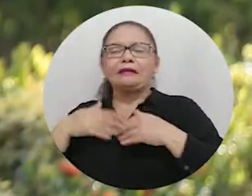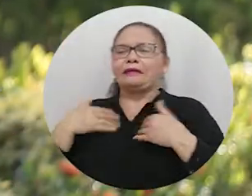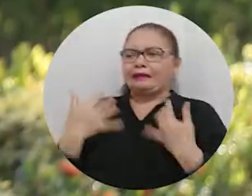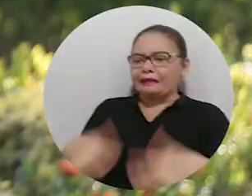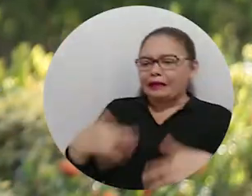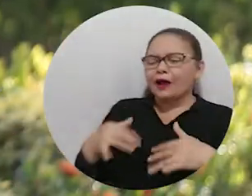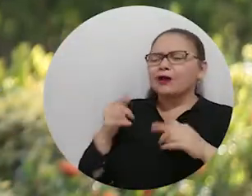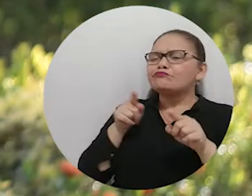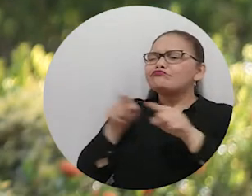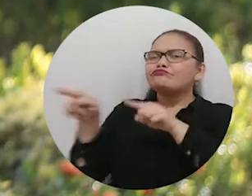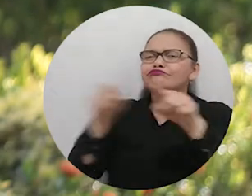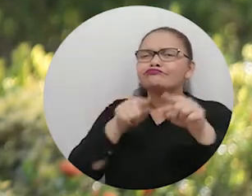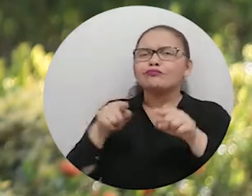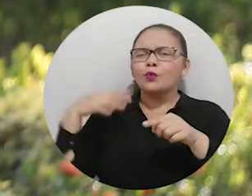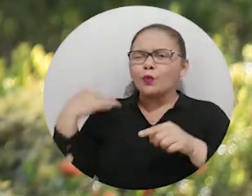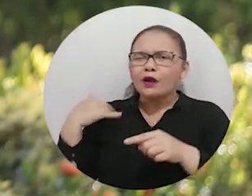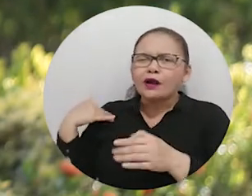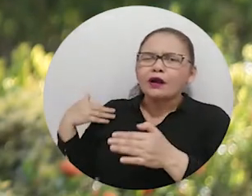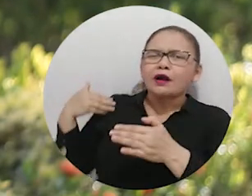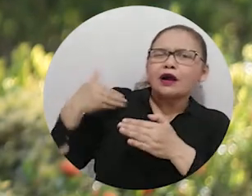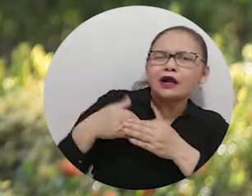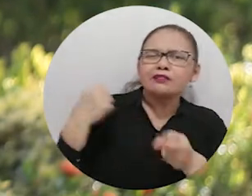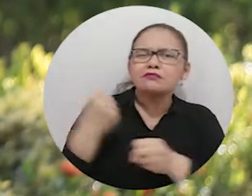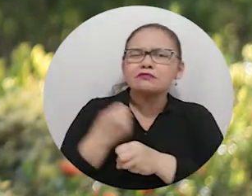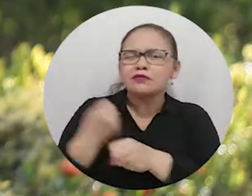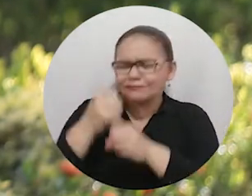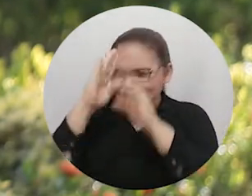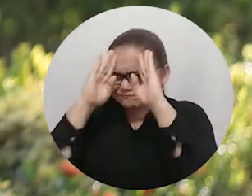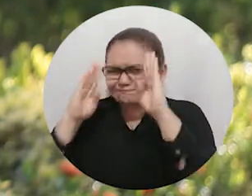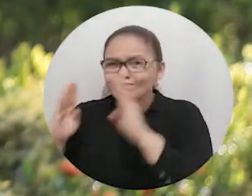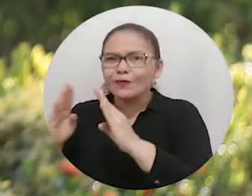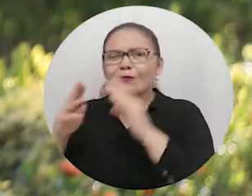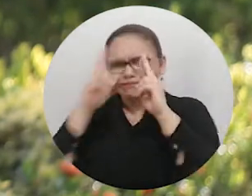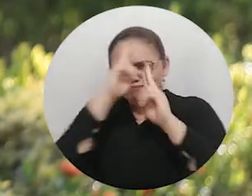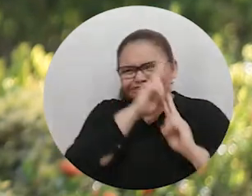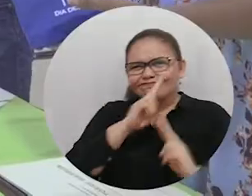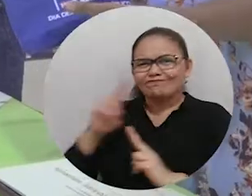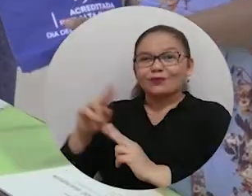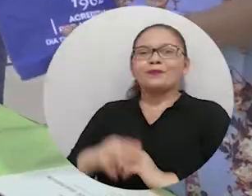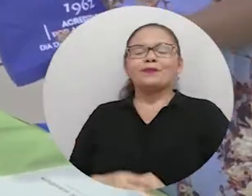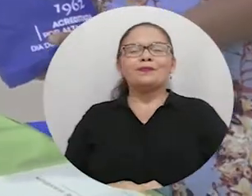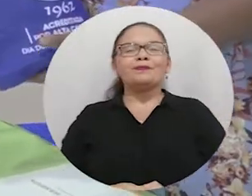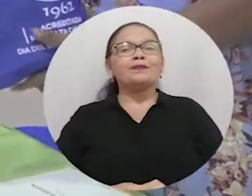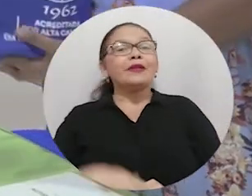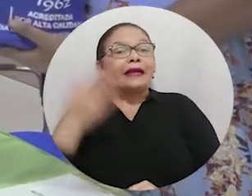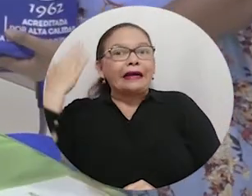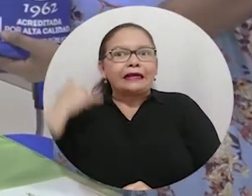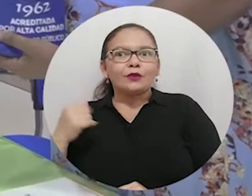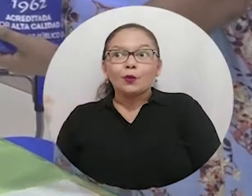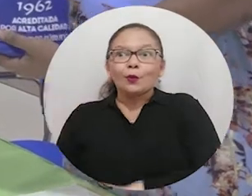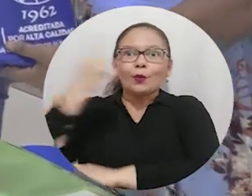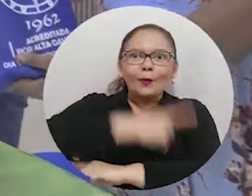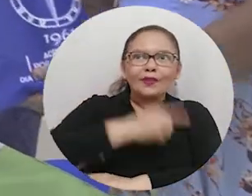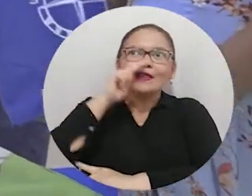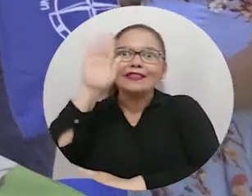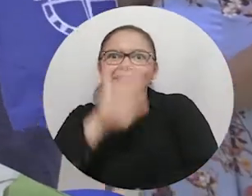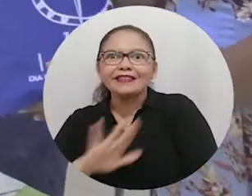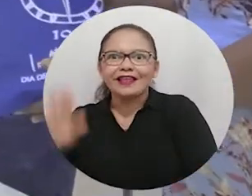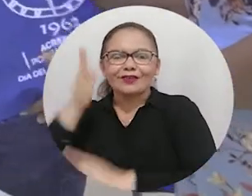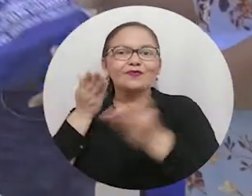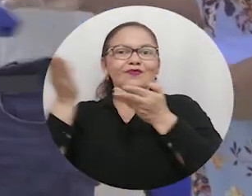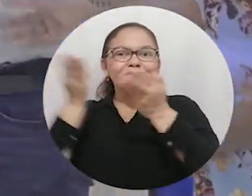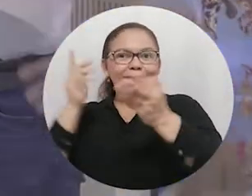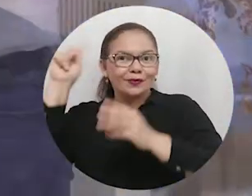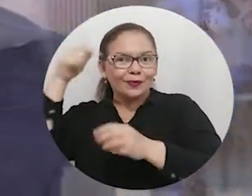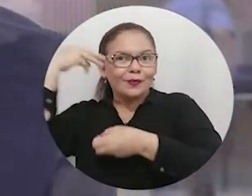funcionarios destacados por su entrega y compromiso por varios años en la alma mater. Como parte de la conmemoración del Día Nacional del